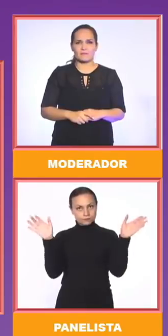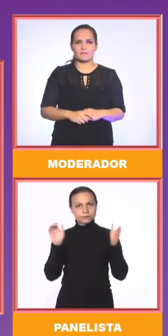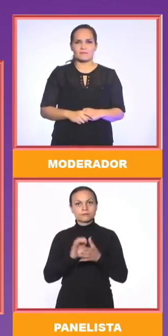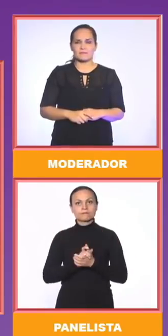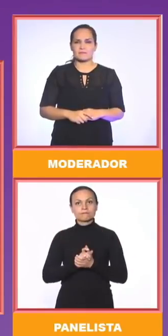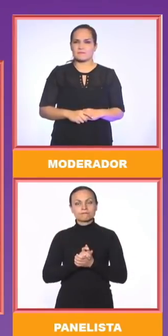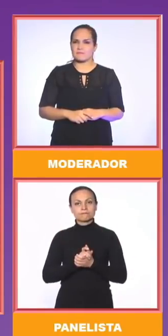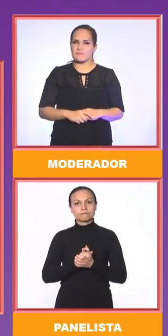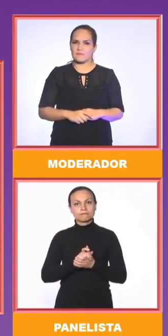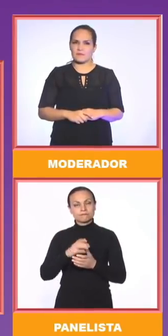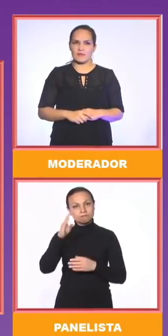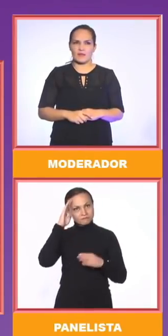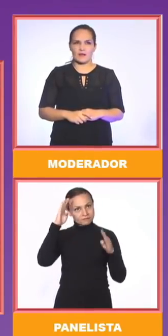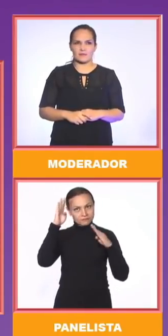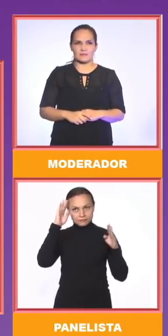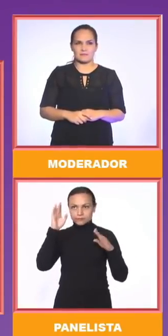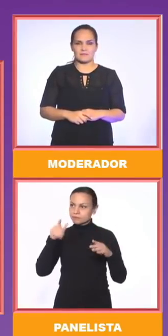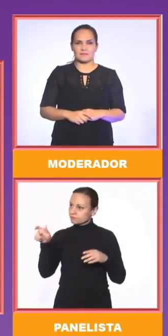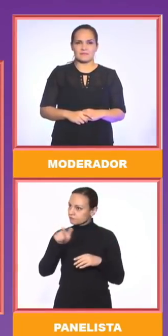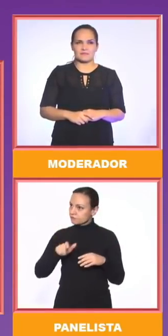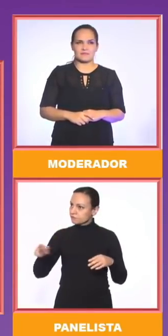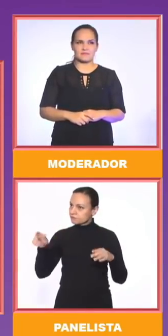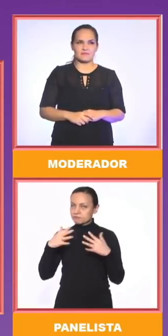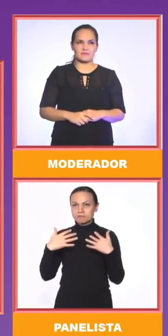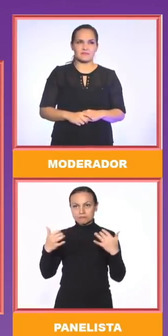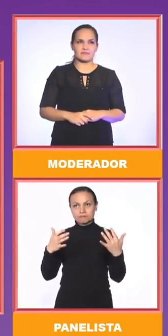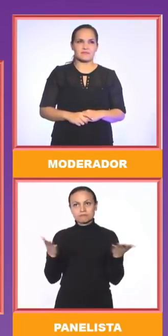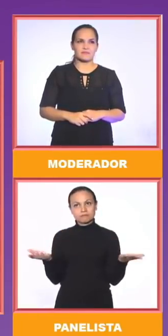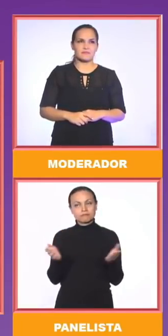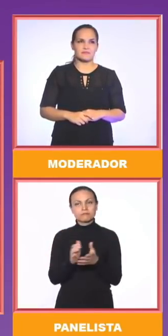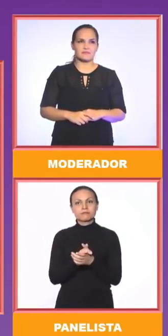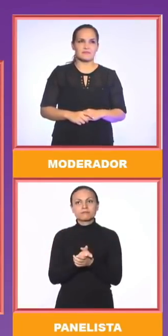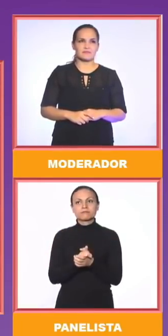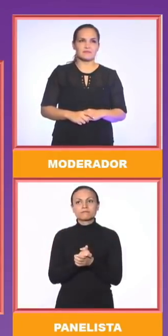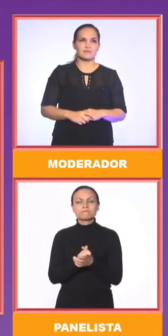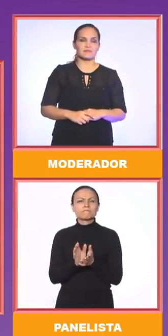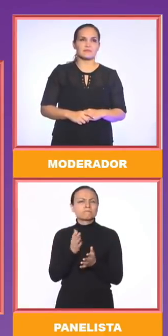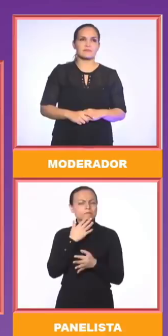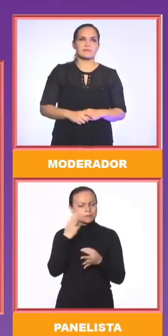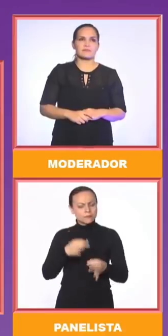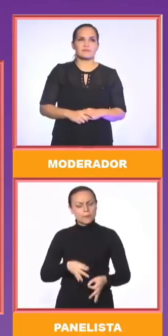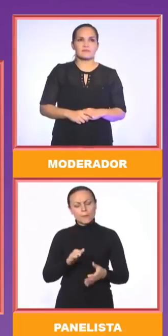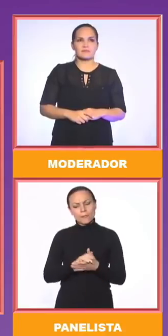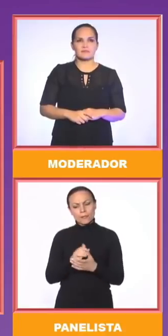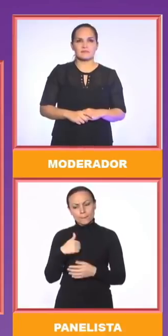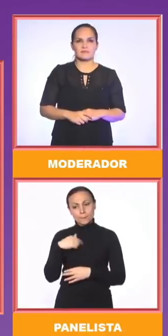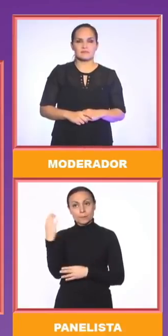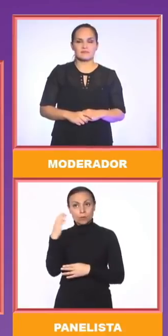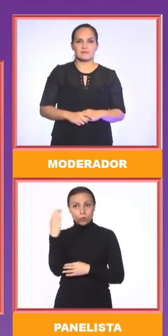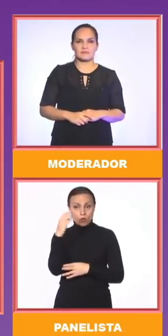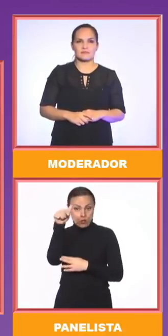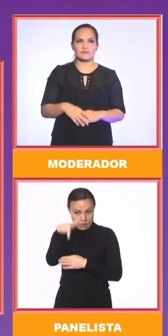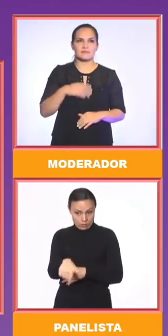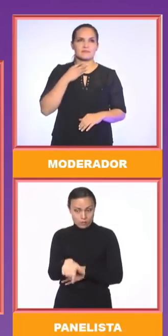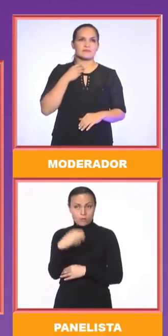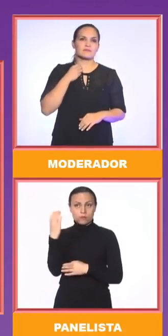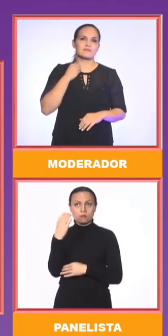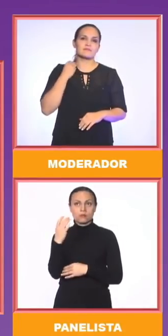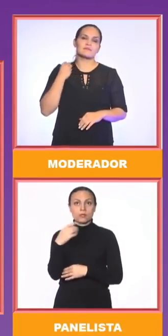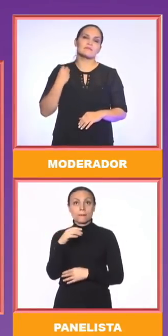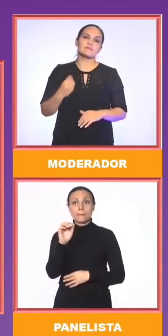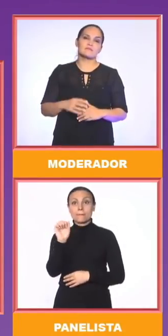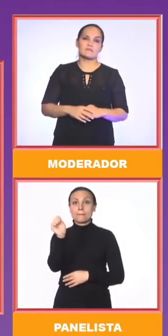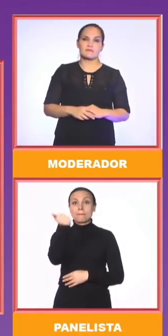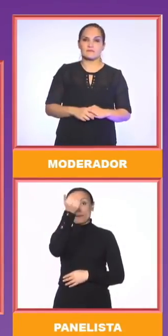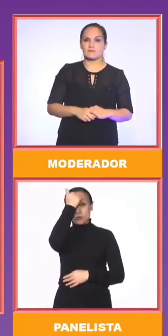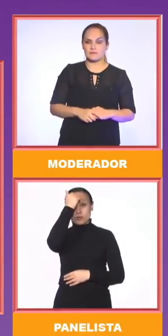colegas que están hoy presentes. En realidad en Colombia no ha sido prioridad la educación. Hay que